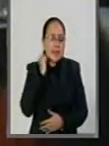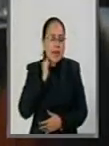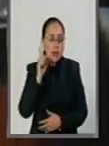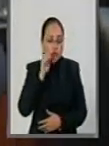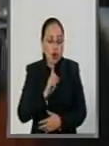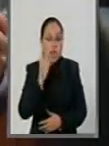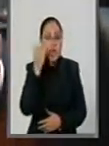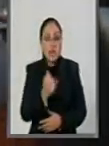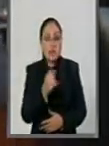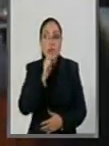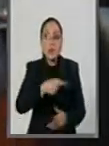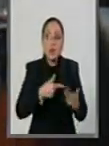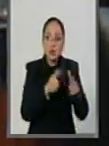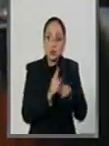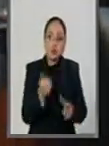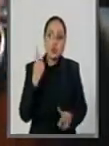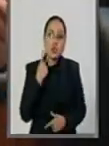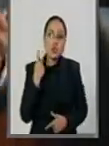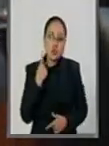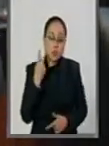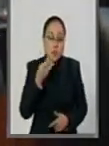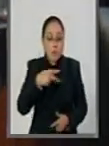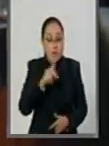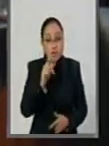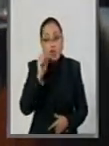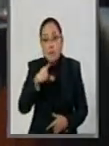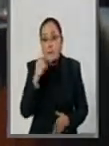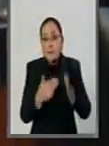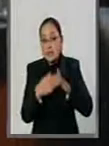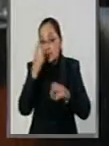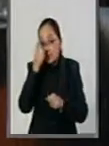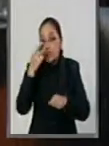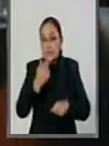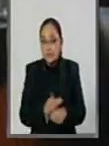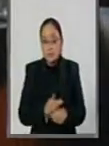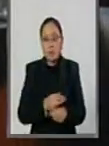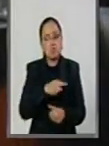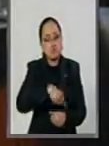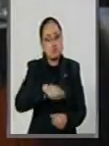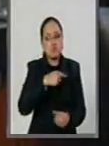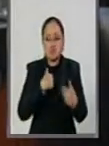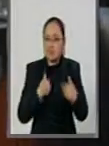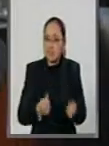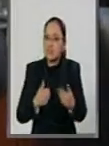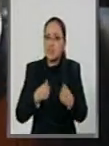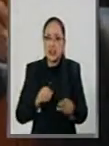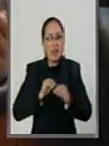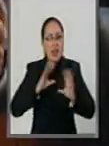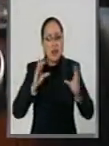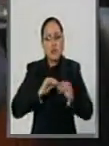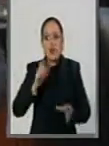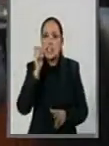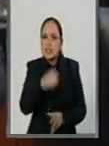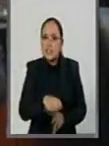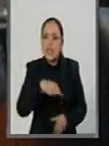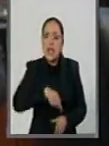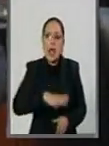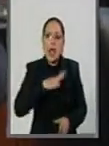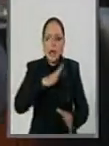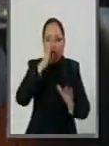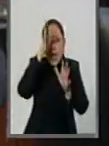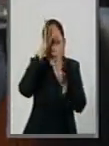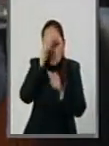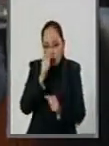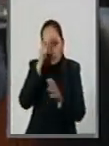participación con su grupo parlamentario, pero también en mesa directiva, ha entendido claramente cuál es el significado de los acuerdos,